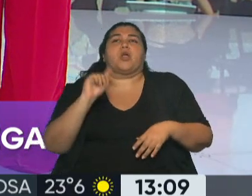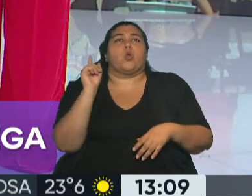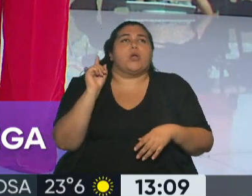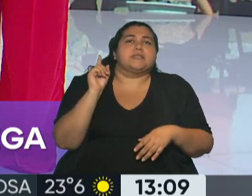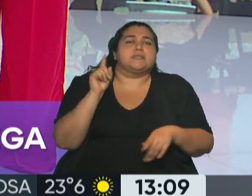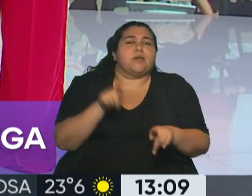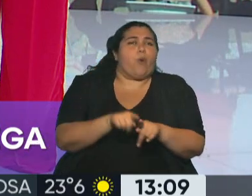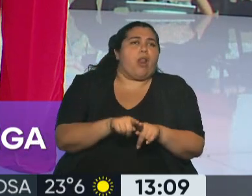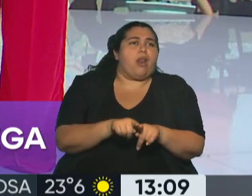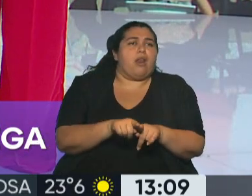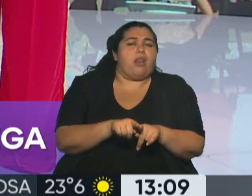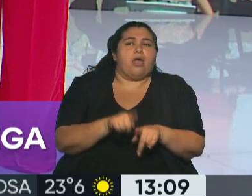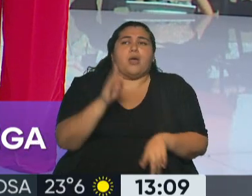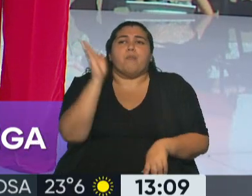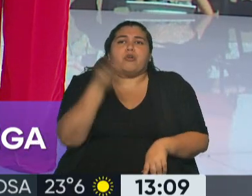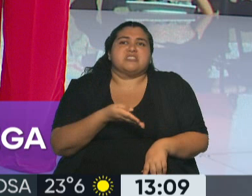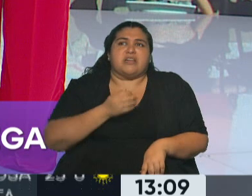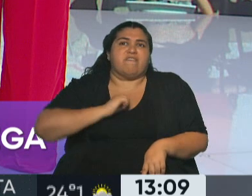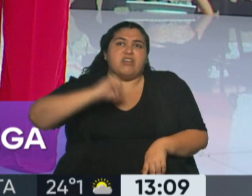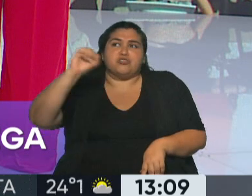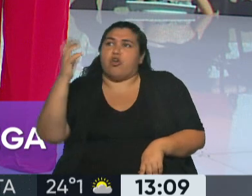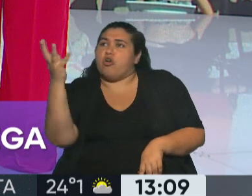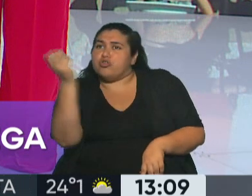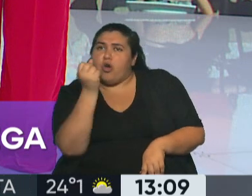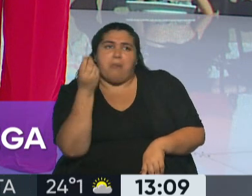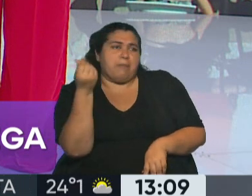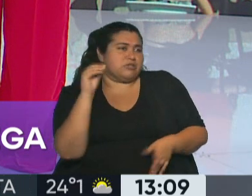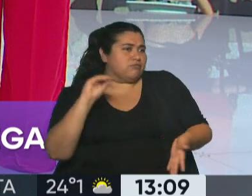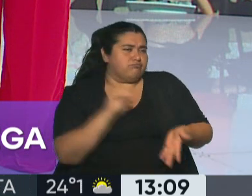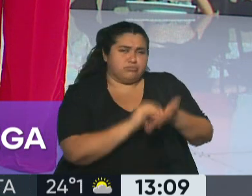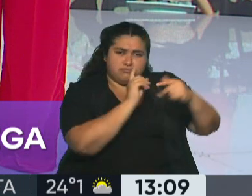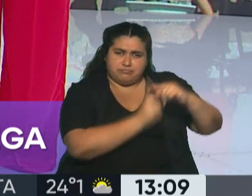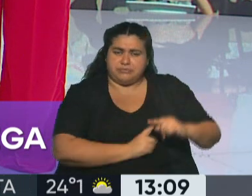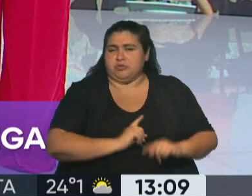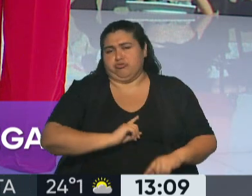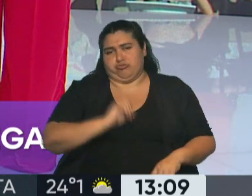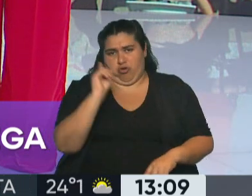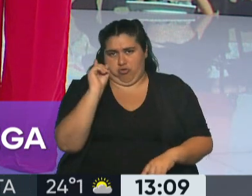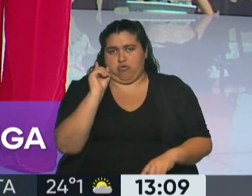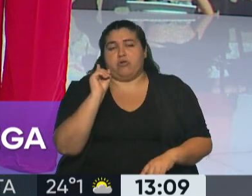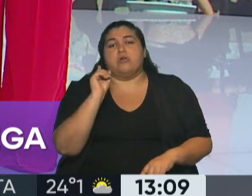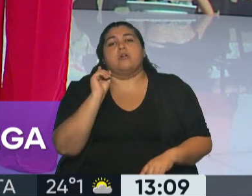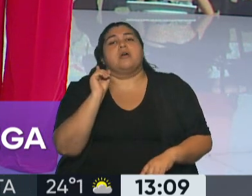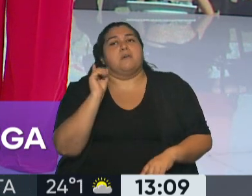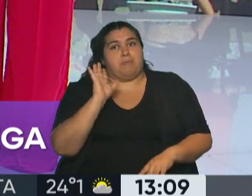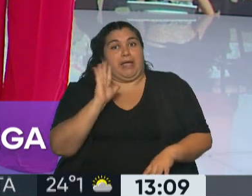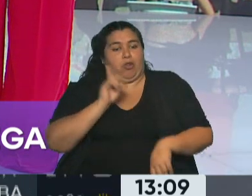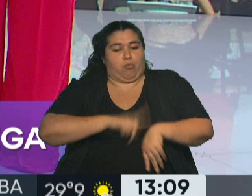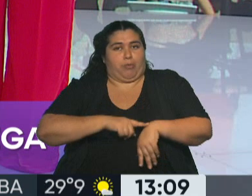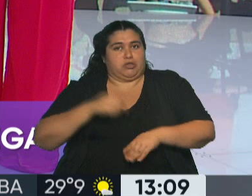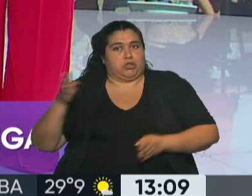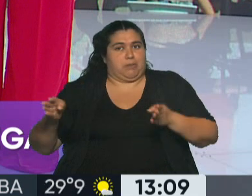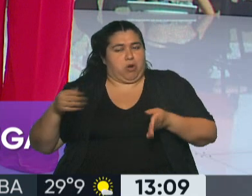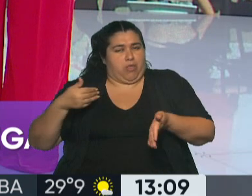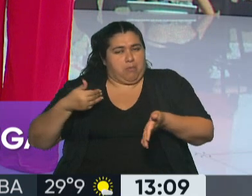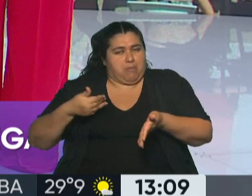el porcentaje de inflación para trasladarlo a los precios, pero bueno, es lógico que con la proximidad de la temporada los valores se